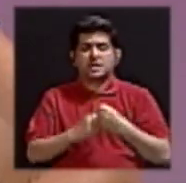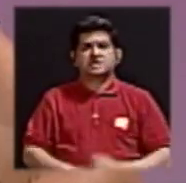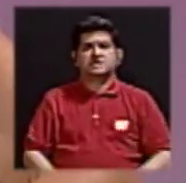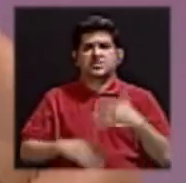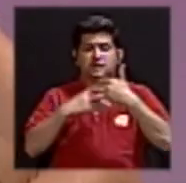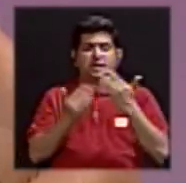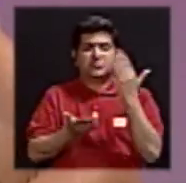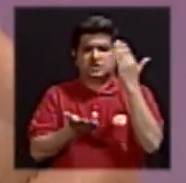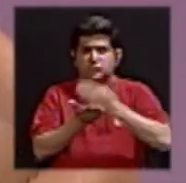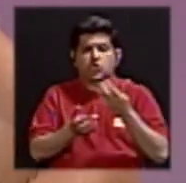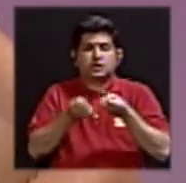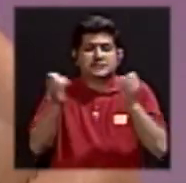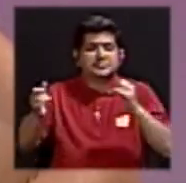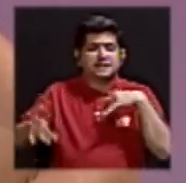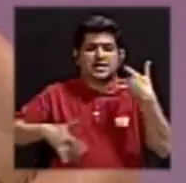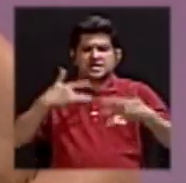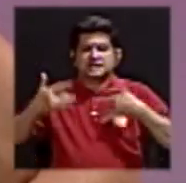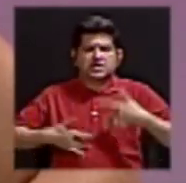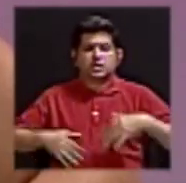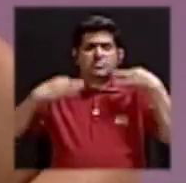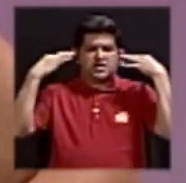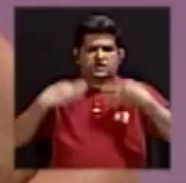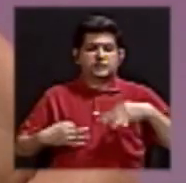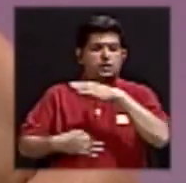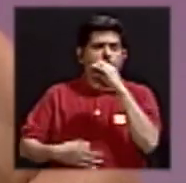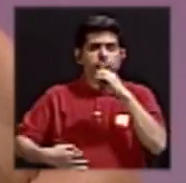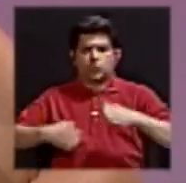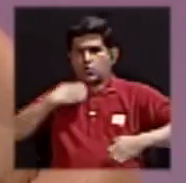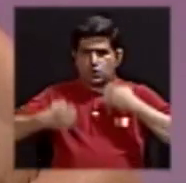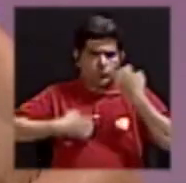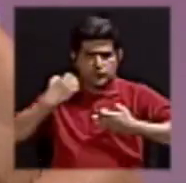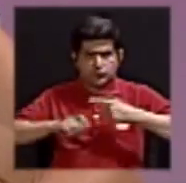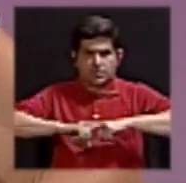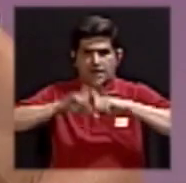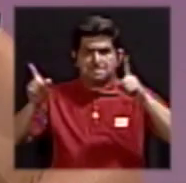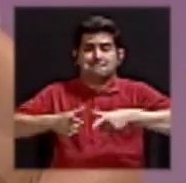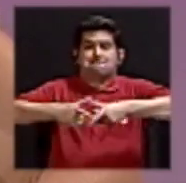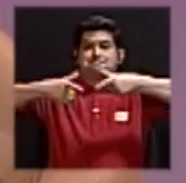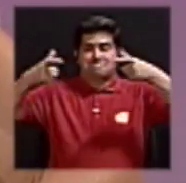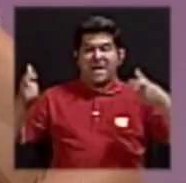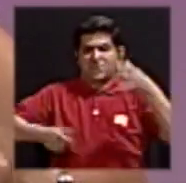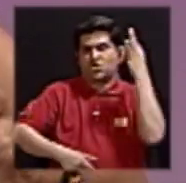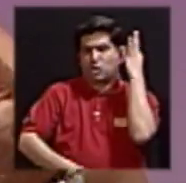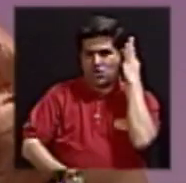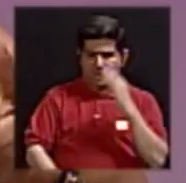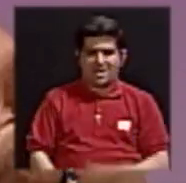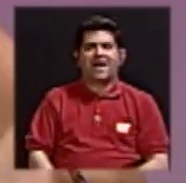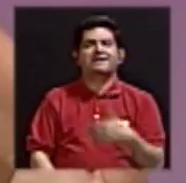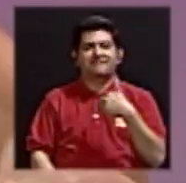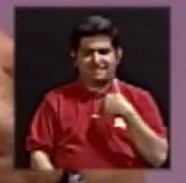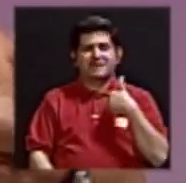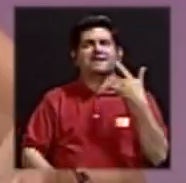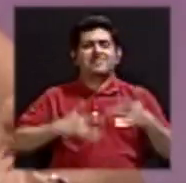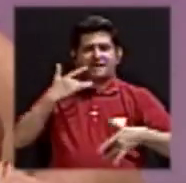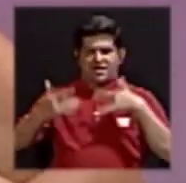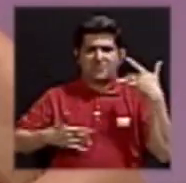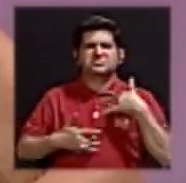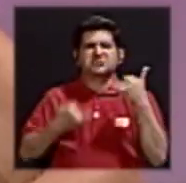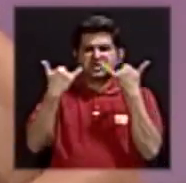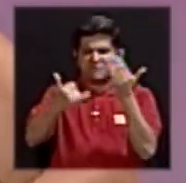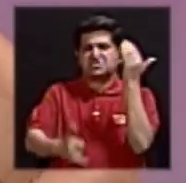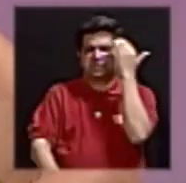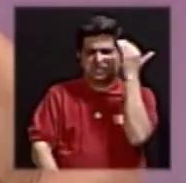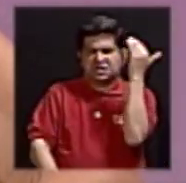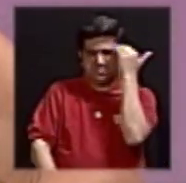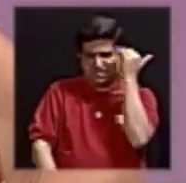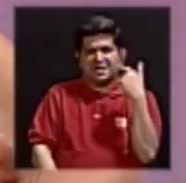libre de síntomas físicos y libre de síntomas emocionales. Pero para la mayoría de las mujeres presentan los síntomas tan conocidos,